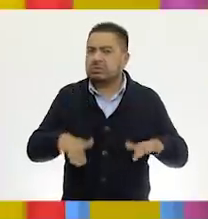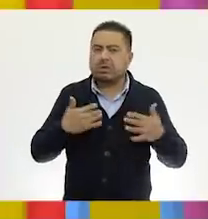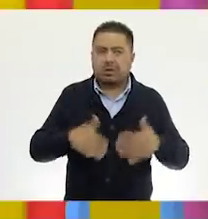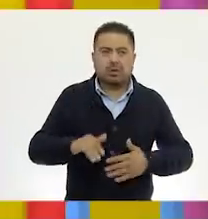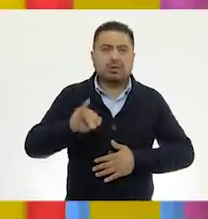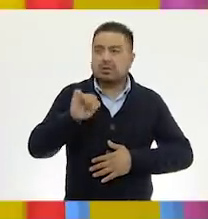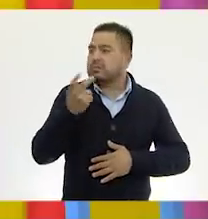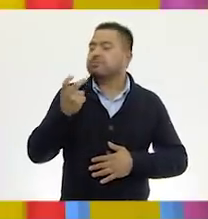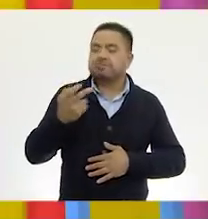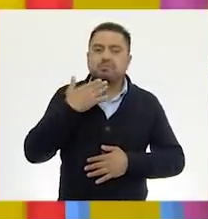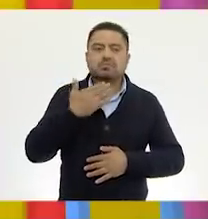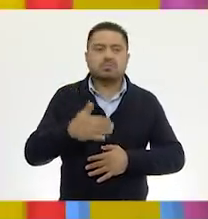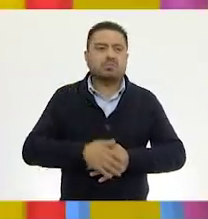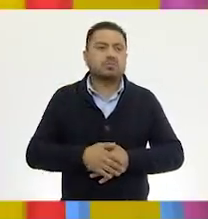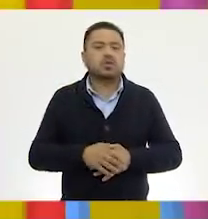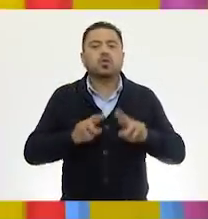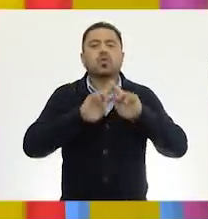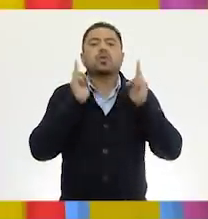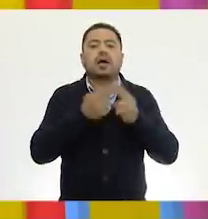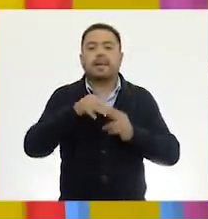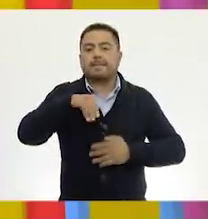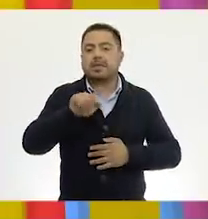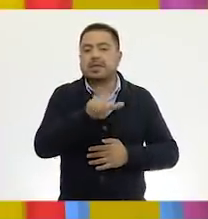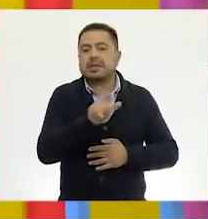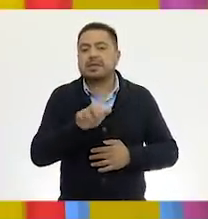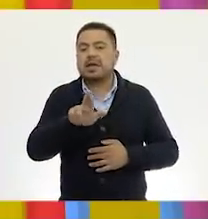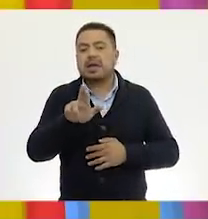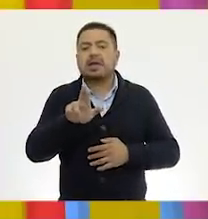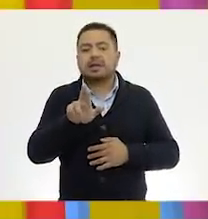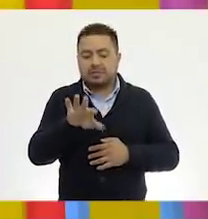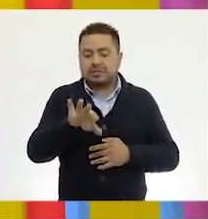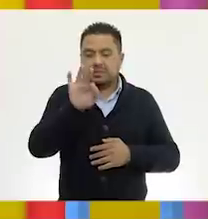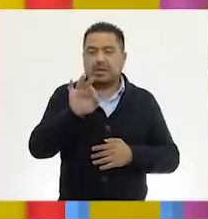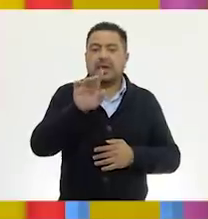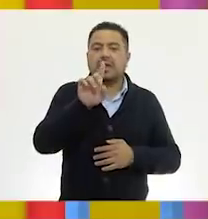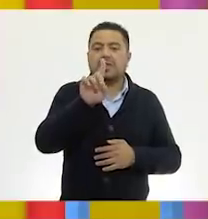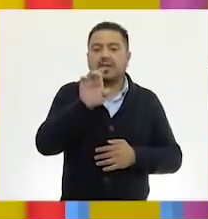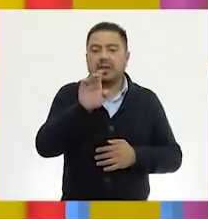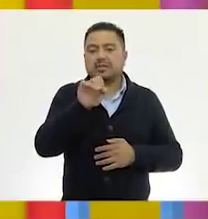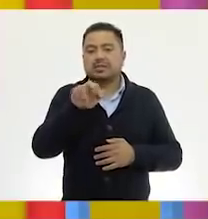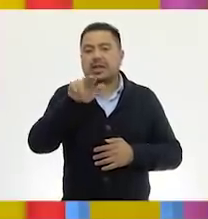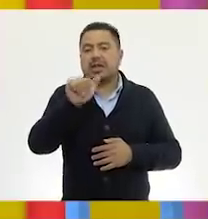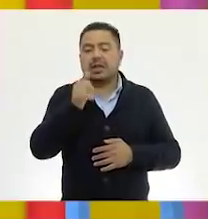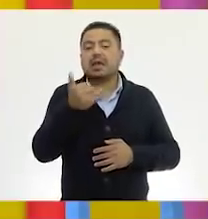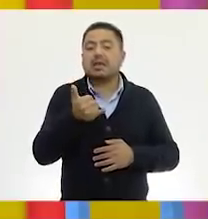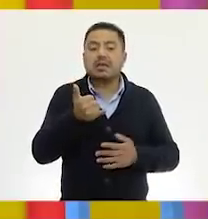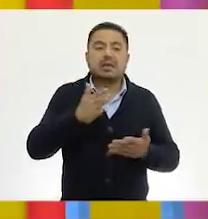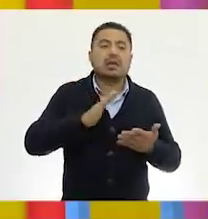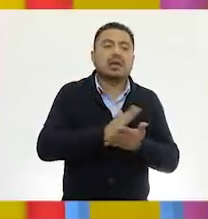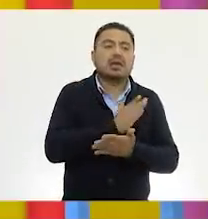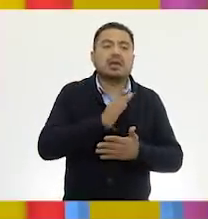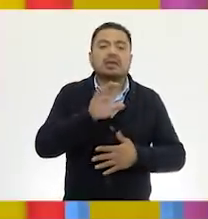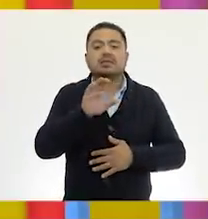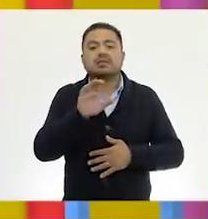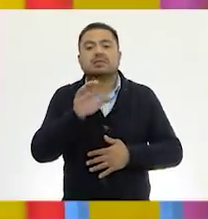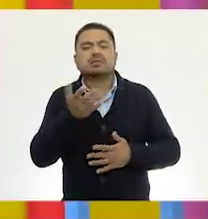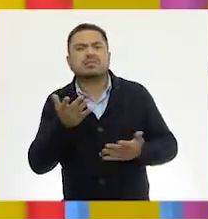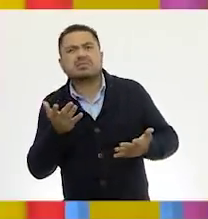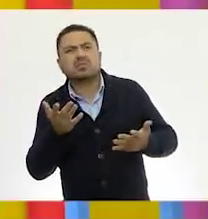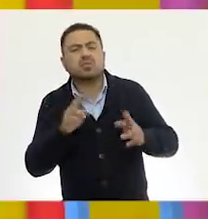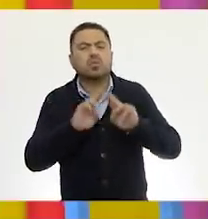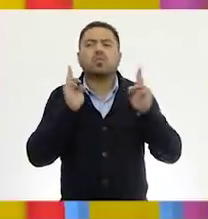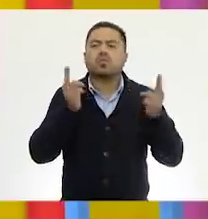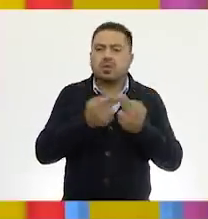unidades. Exacto. Tarjetas de unidades de millar, tarjetas de decenas y tarjetas de unidades.